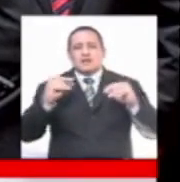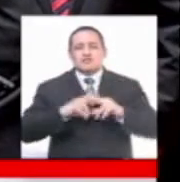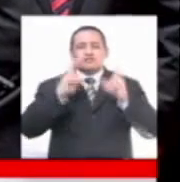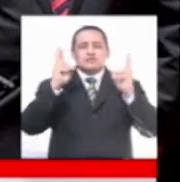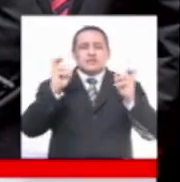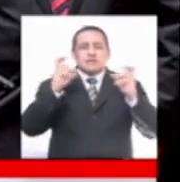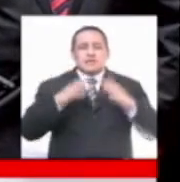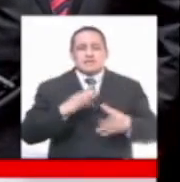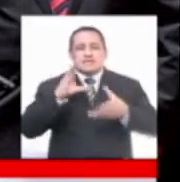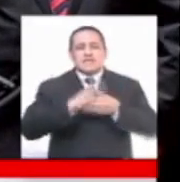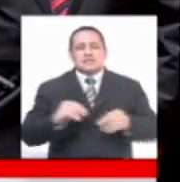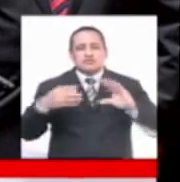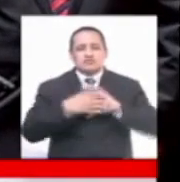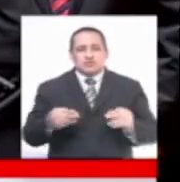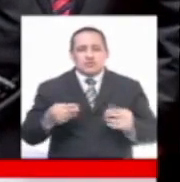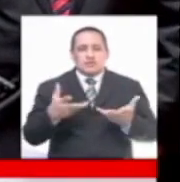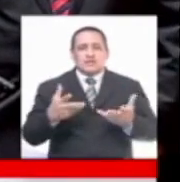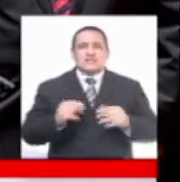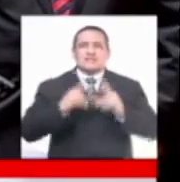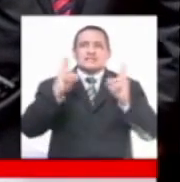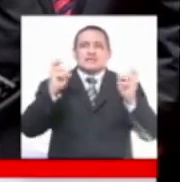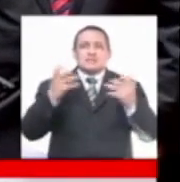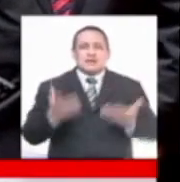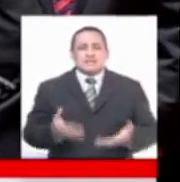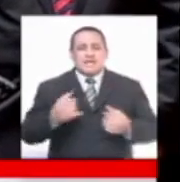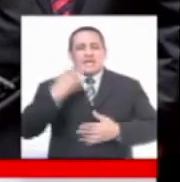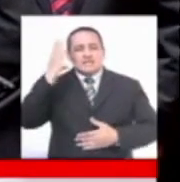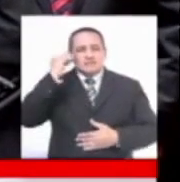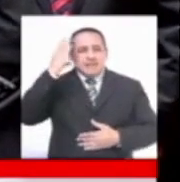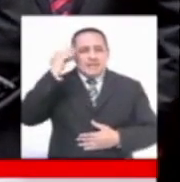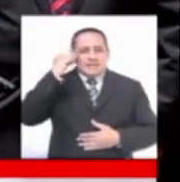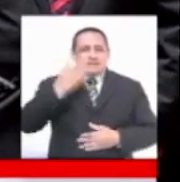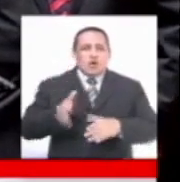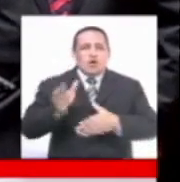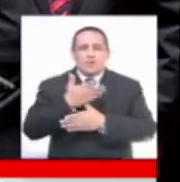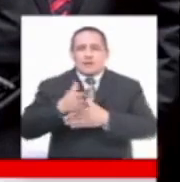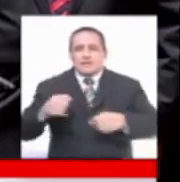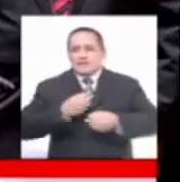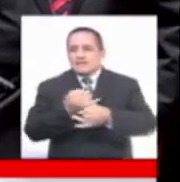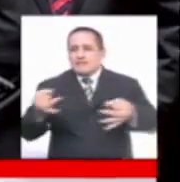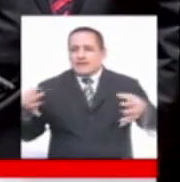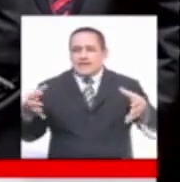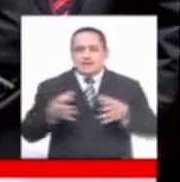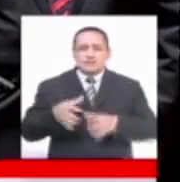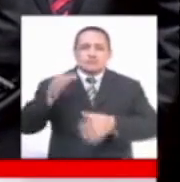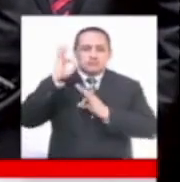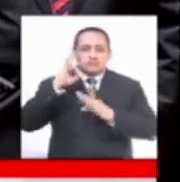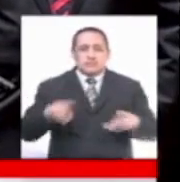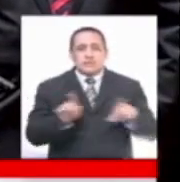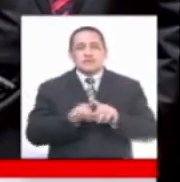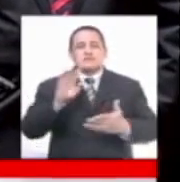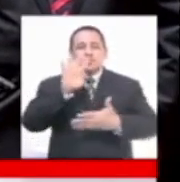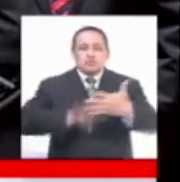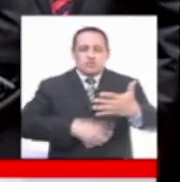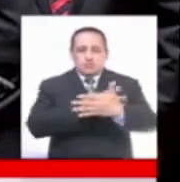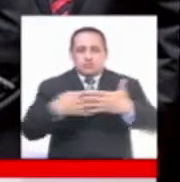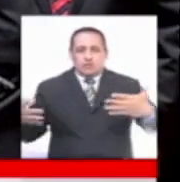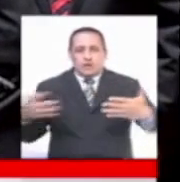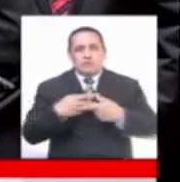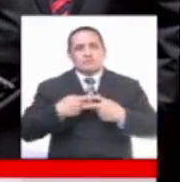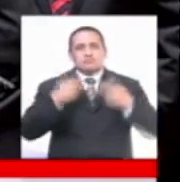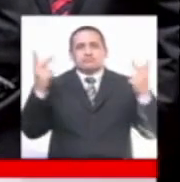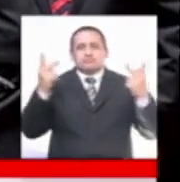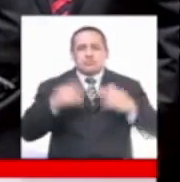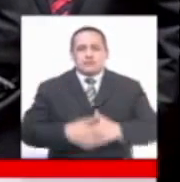temas de historia Sobre experiencias compartidas de los expositores que estaban en un programa público